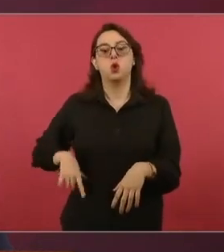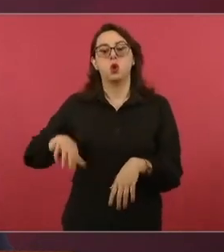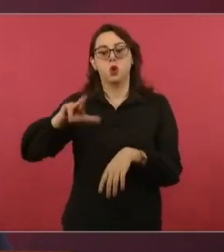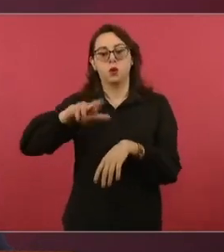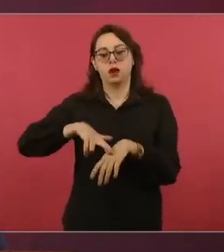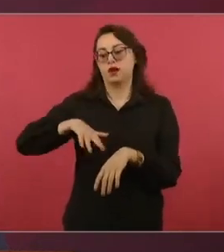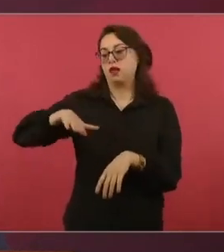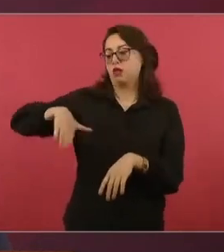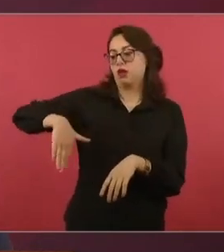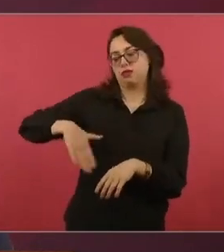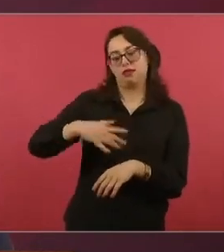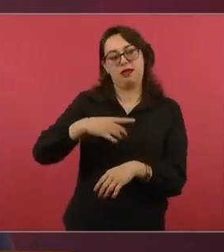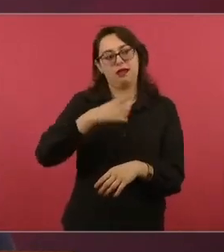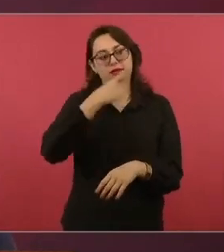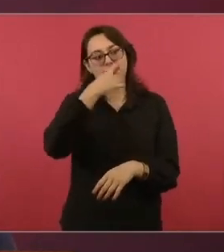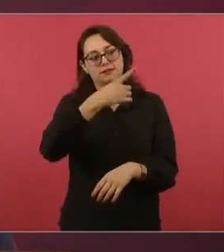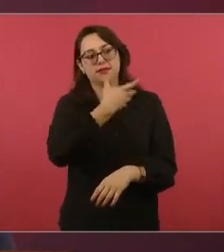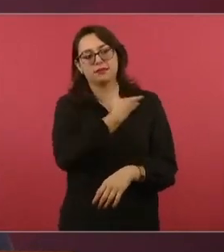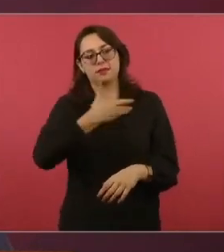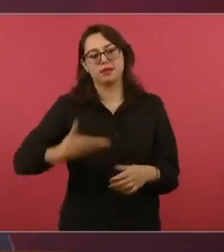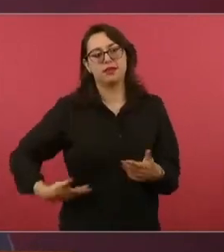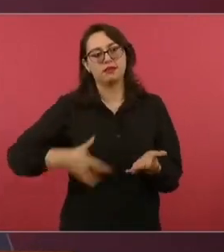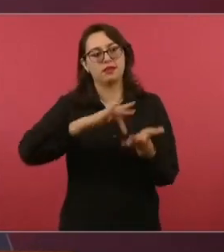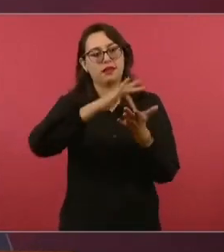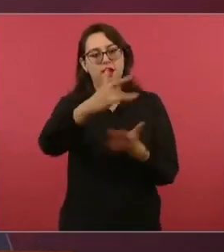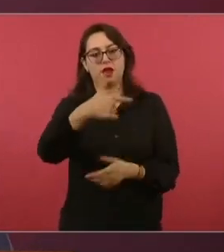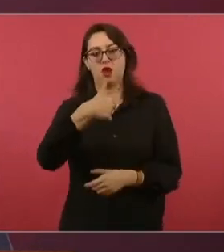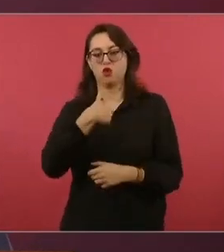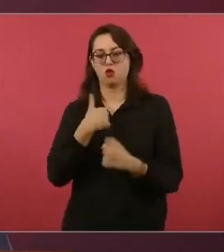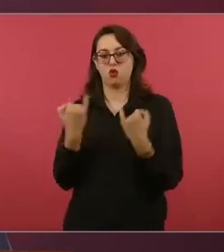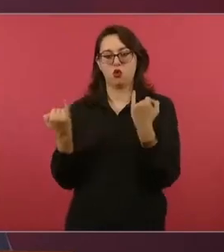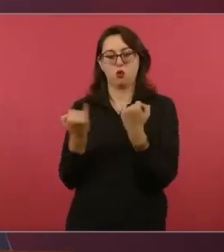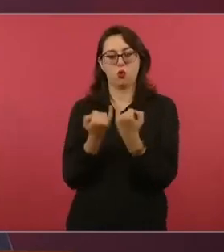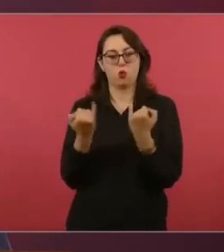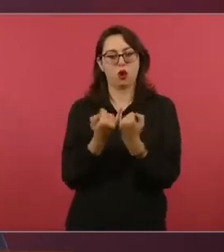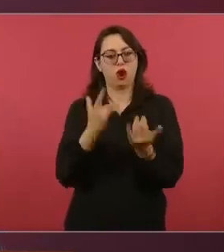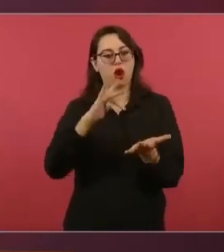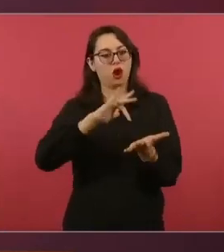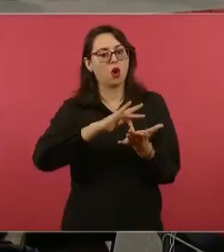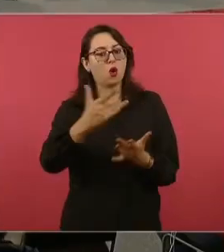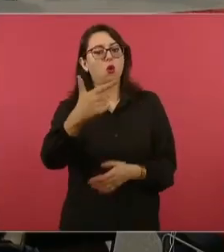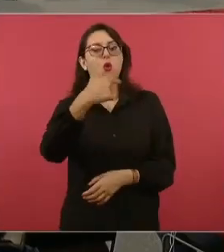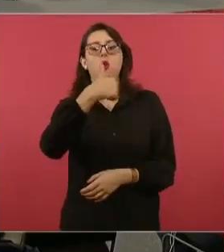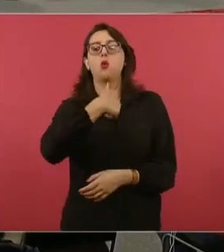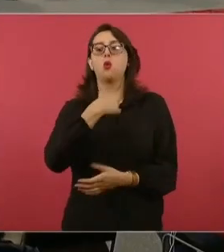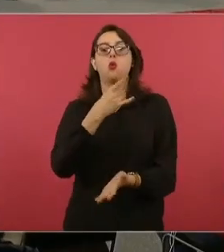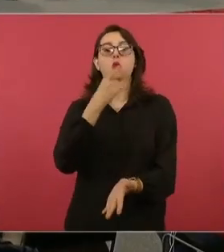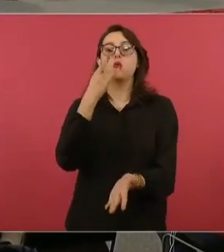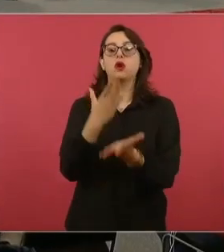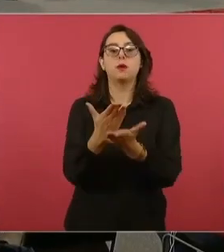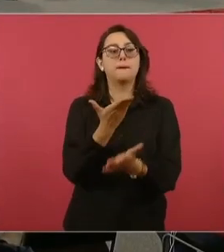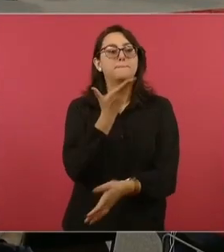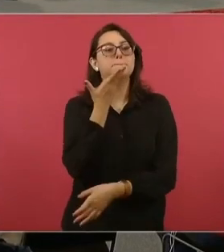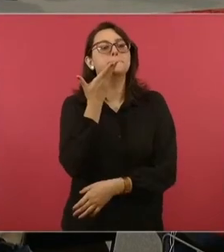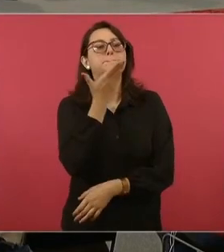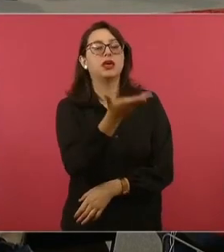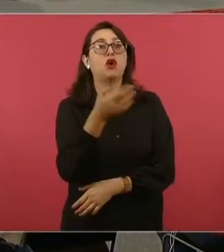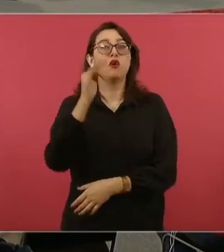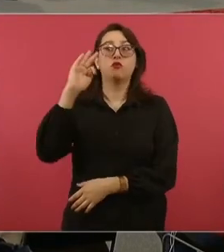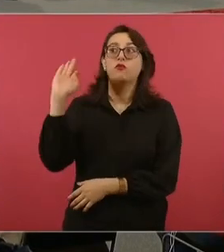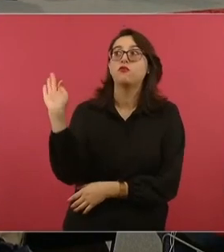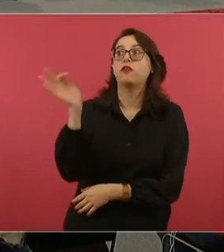a nuestro presidente de la República. Y bueno, yo solicitaría que se siga dando ese acompañamiento